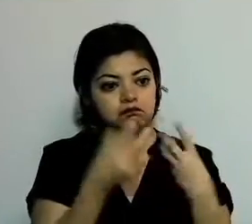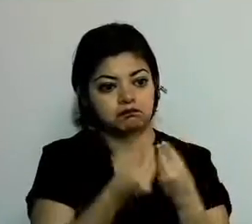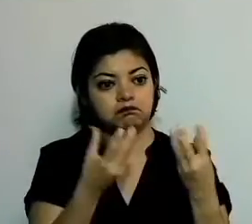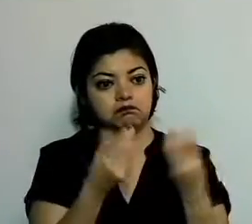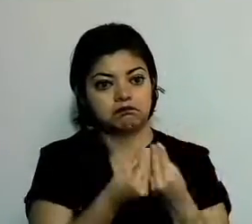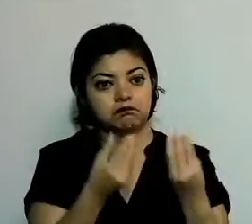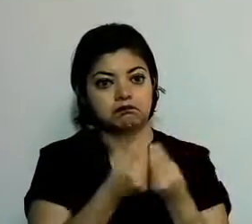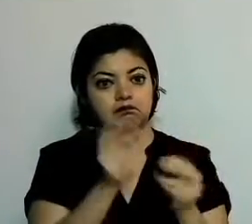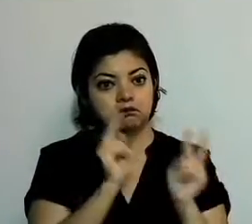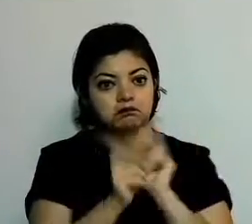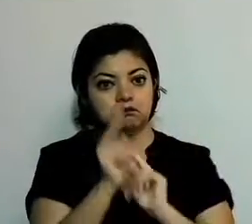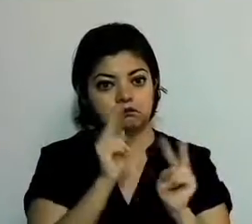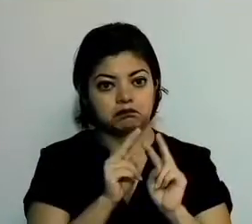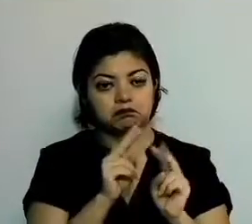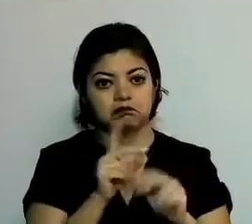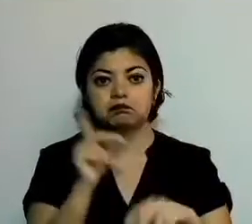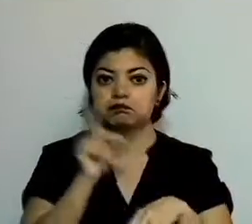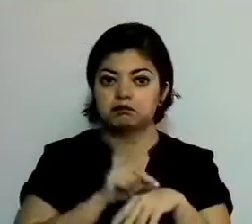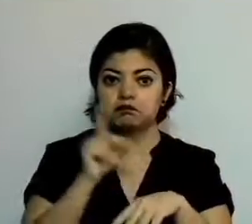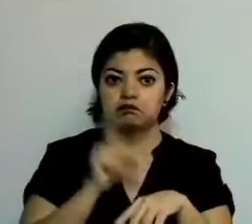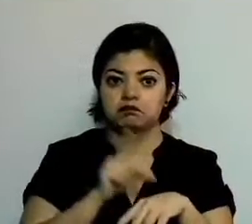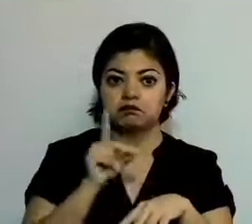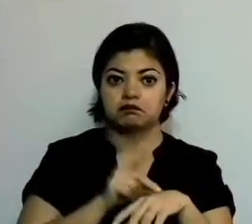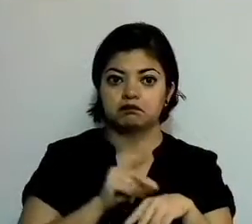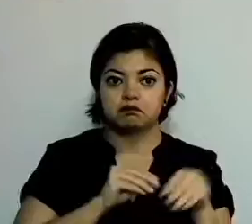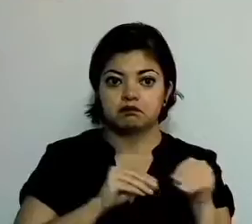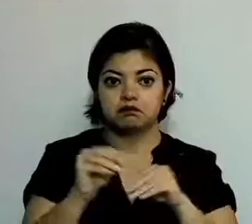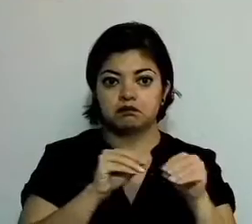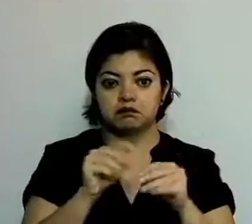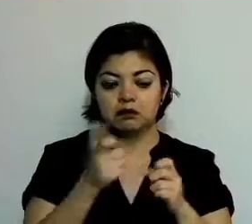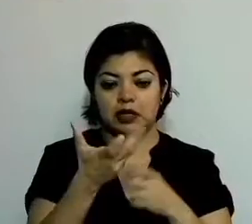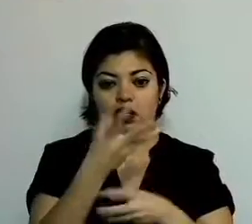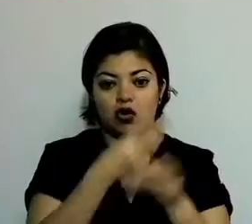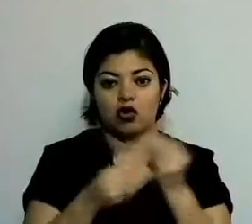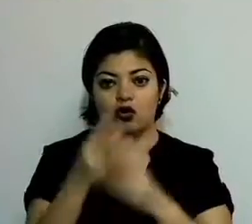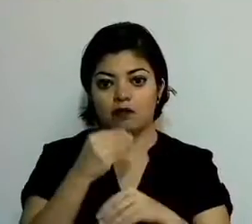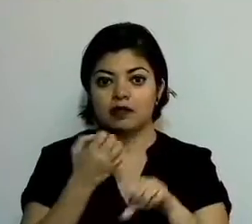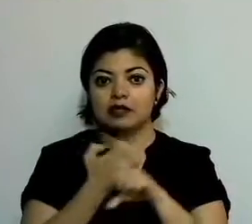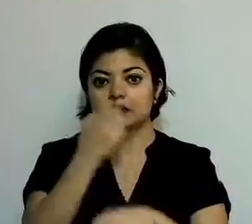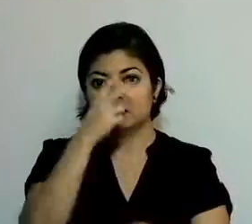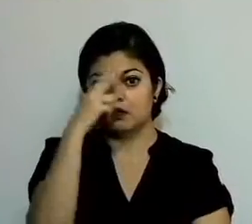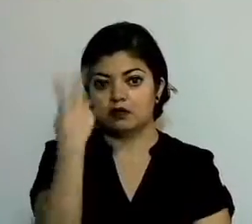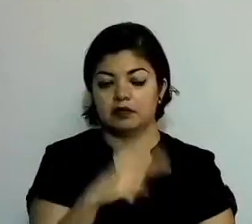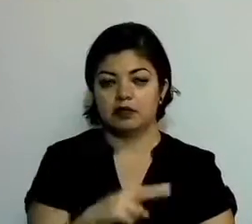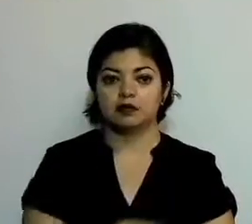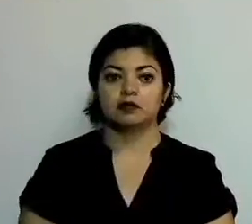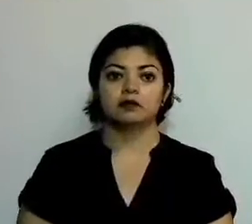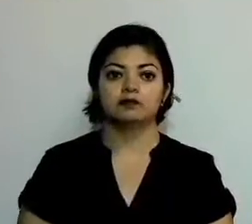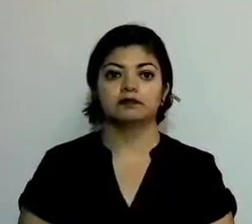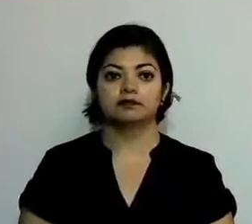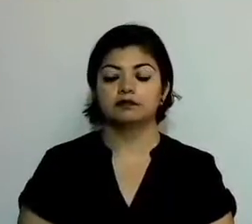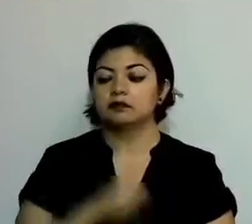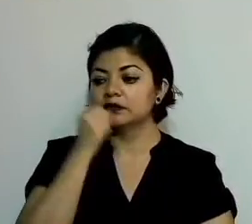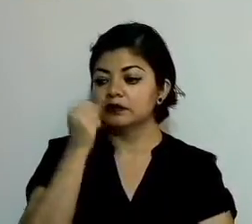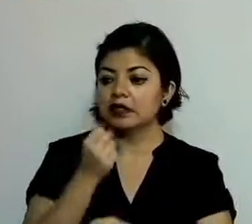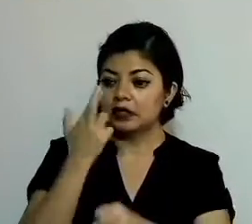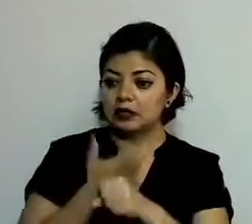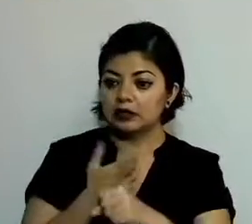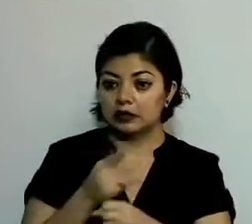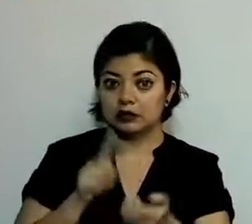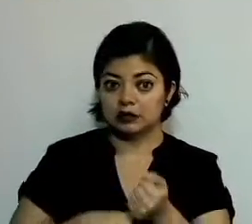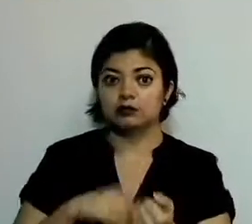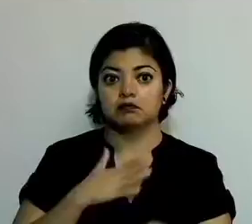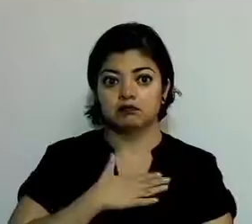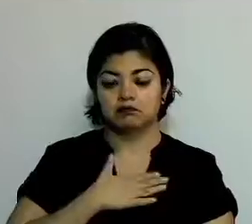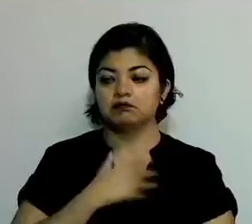las cuales día a día mueven la economía del Estado de México. Secretario, desde este espacio también